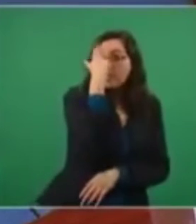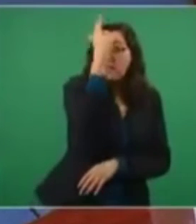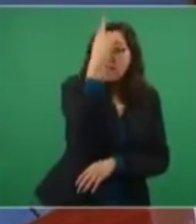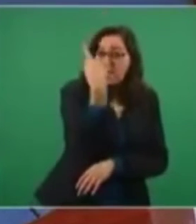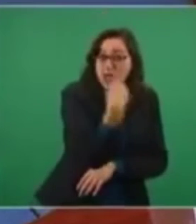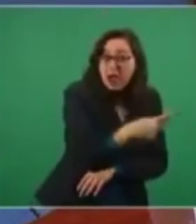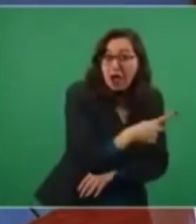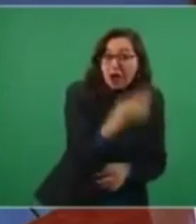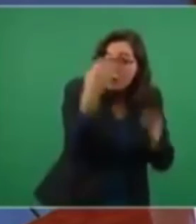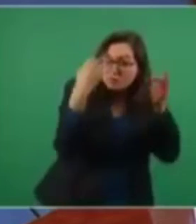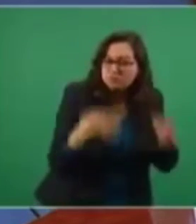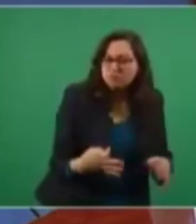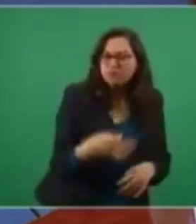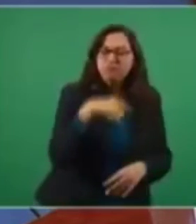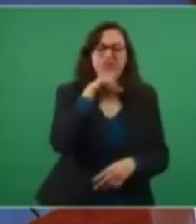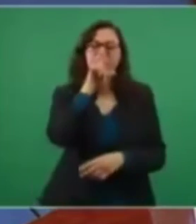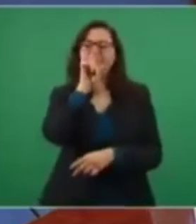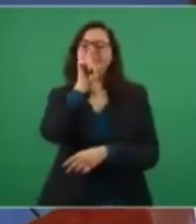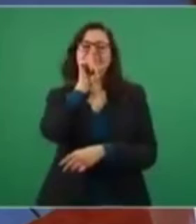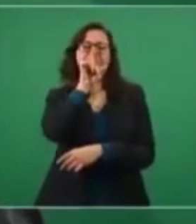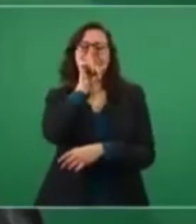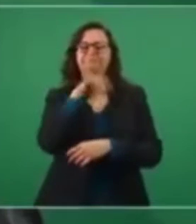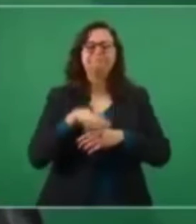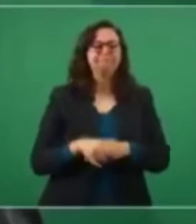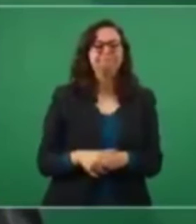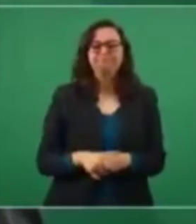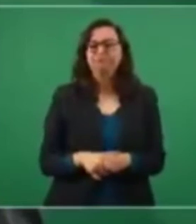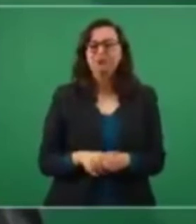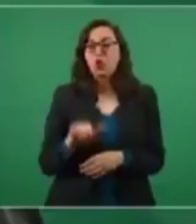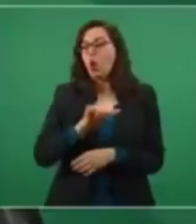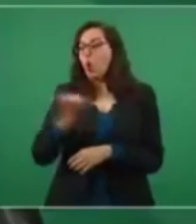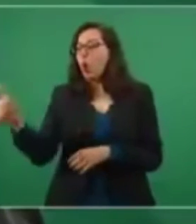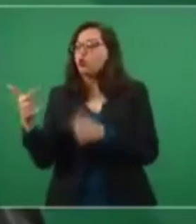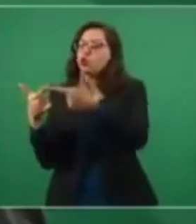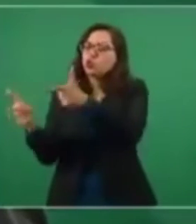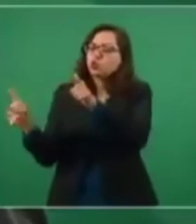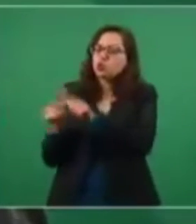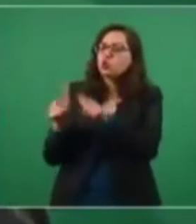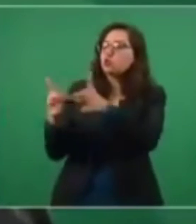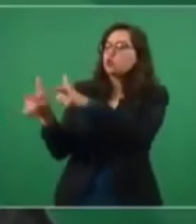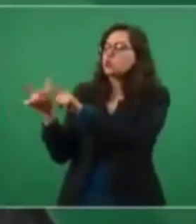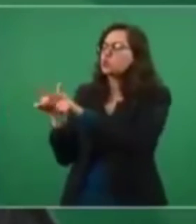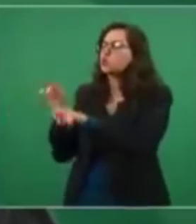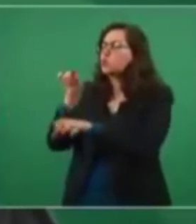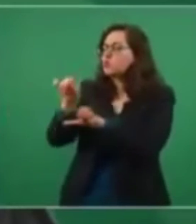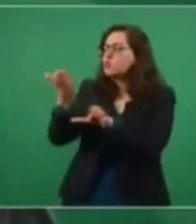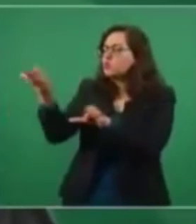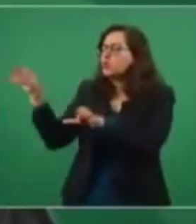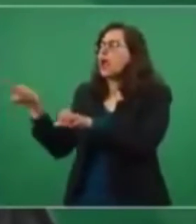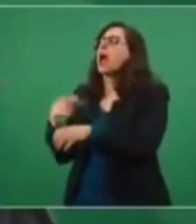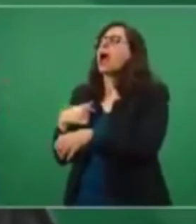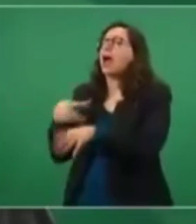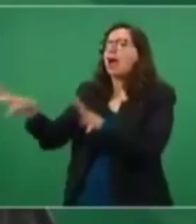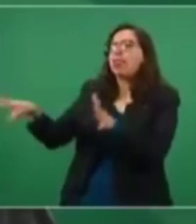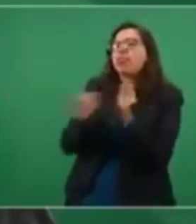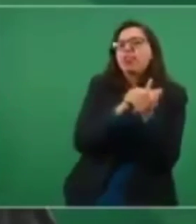expresiones importadas,